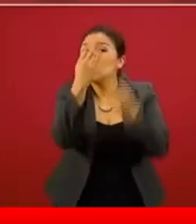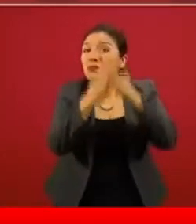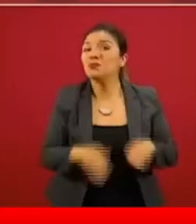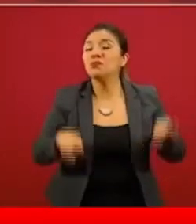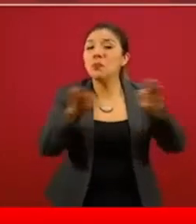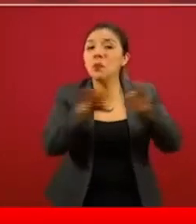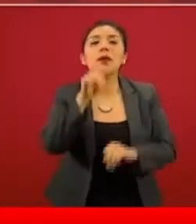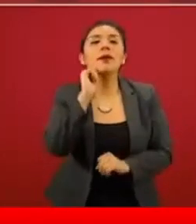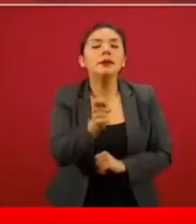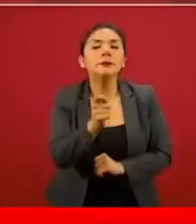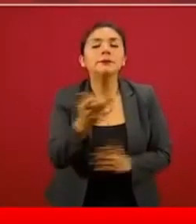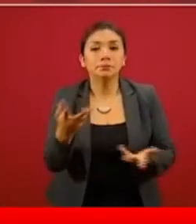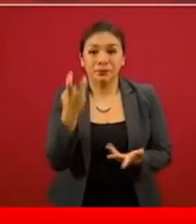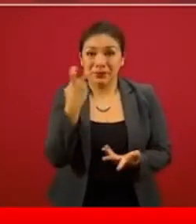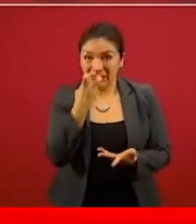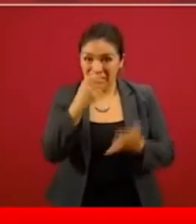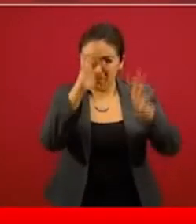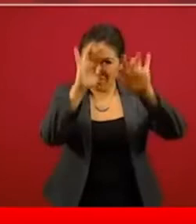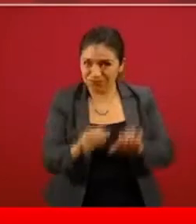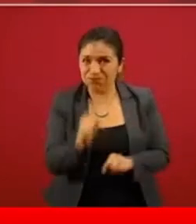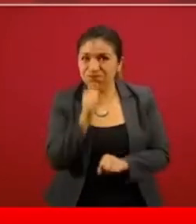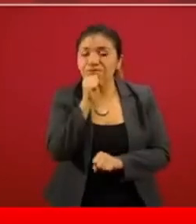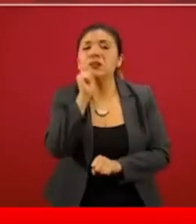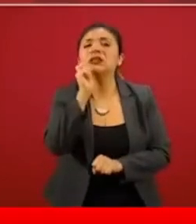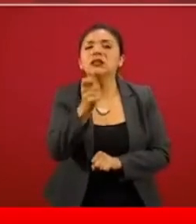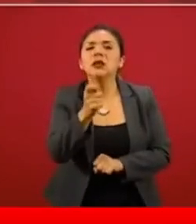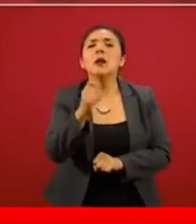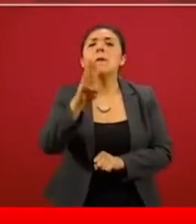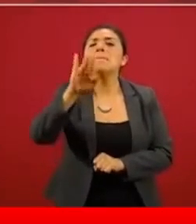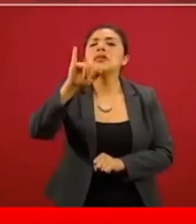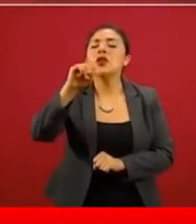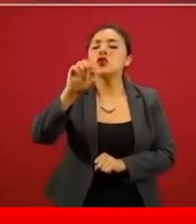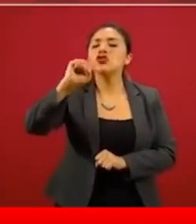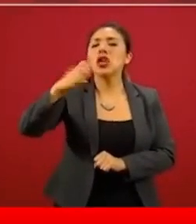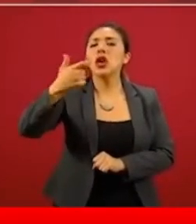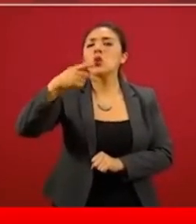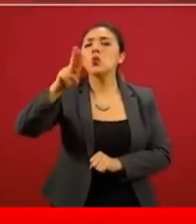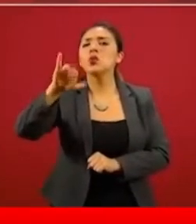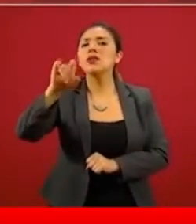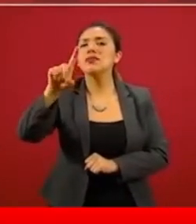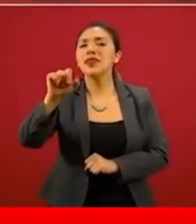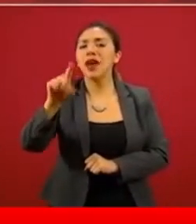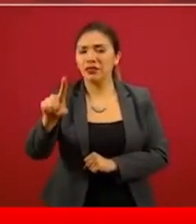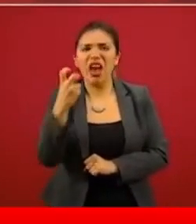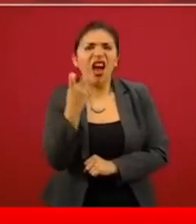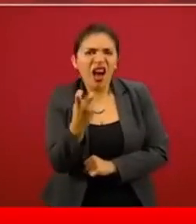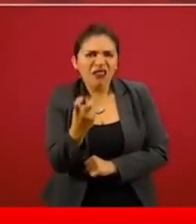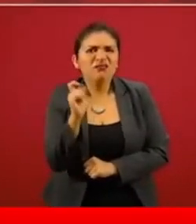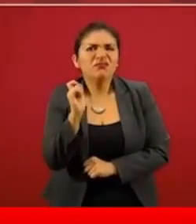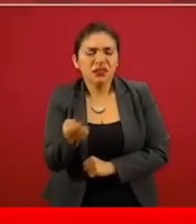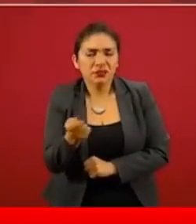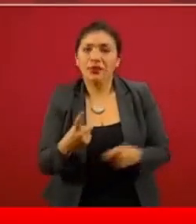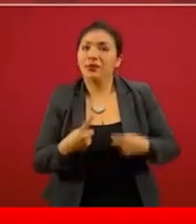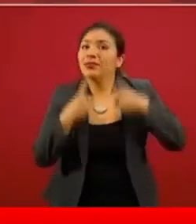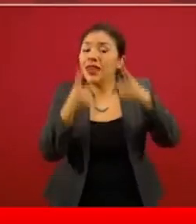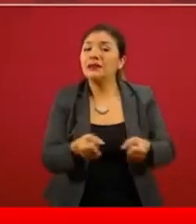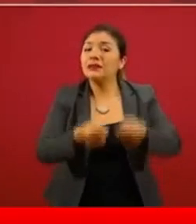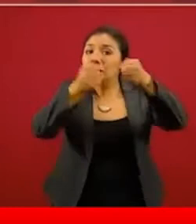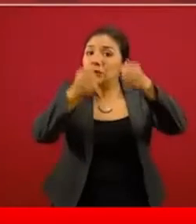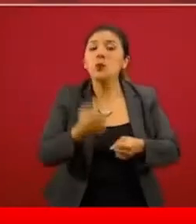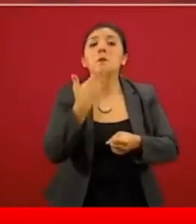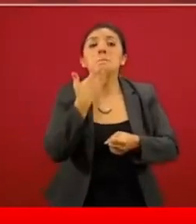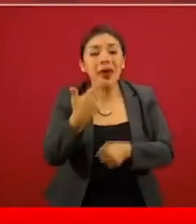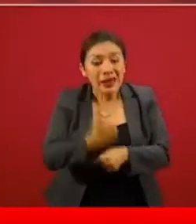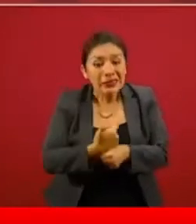de esta guía técnica es el elemento de bioseguridad, esto quiere decir, garantizar que haya un